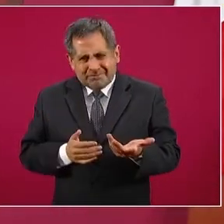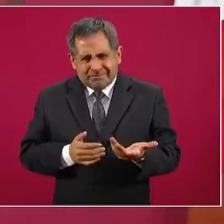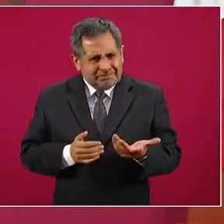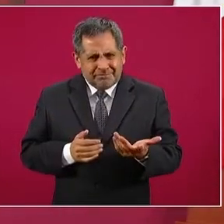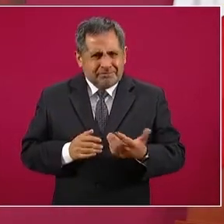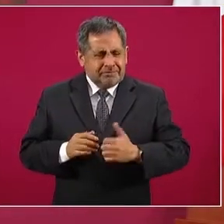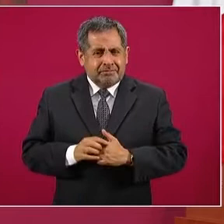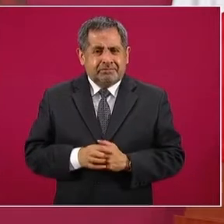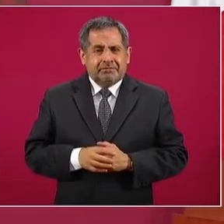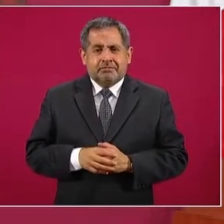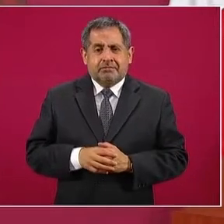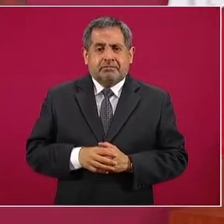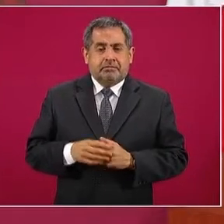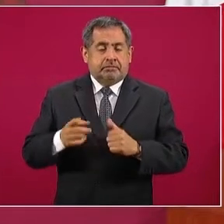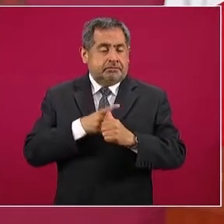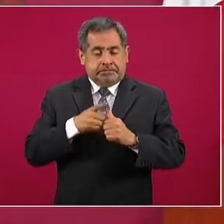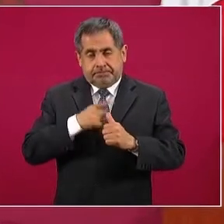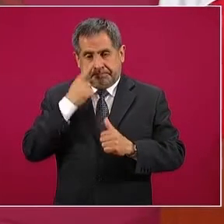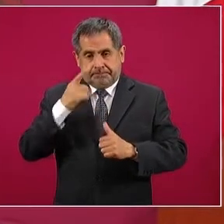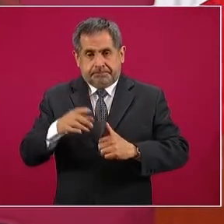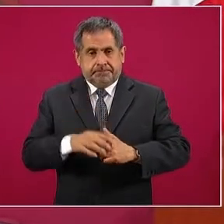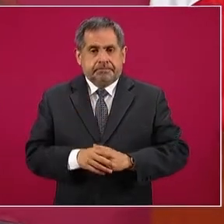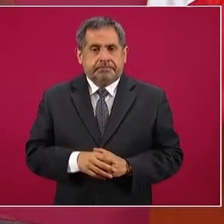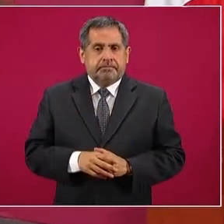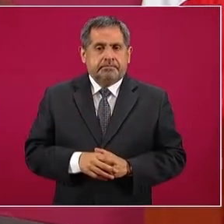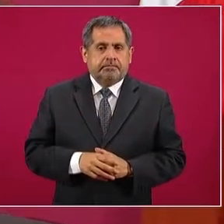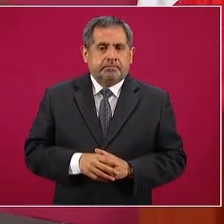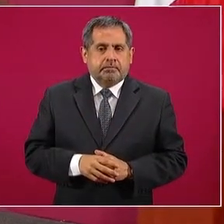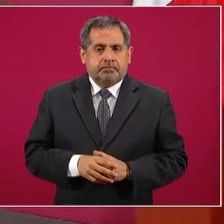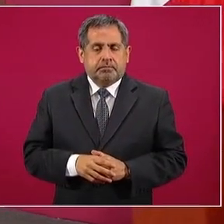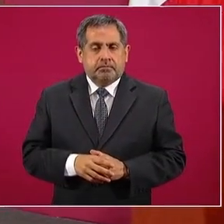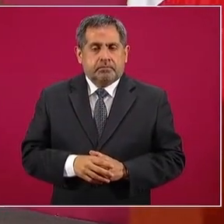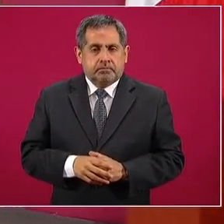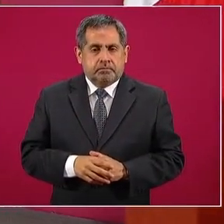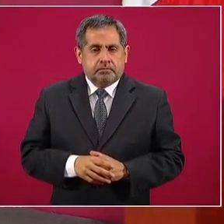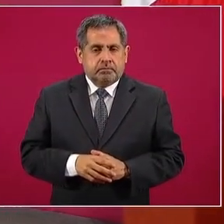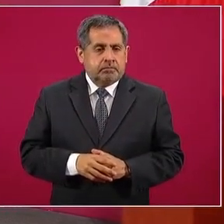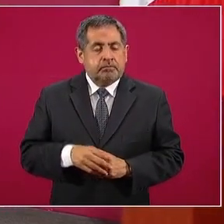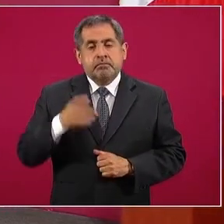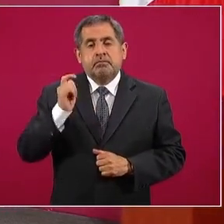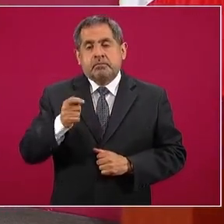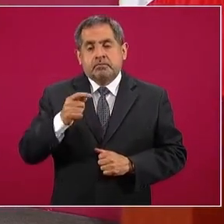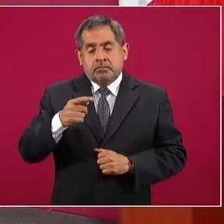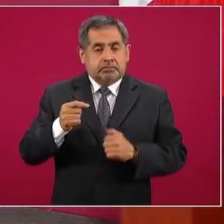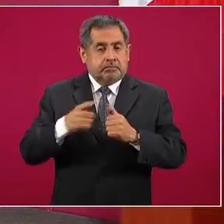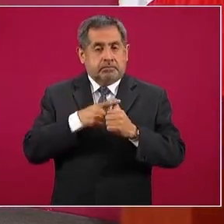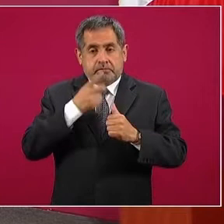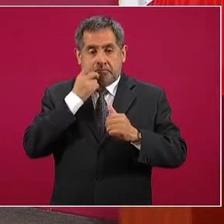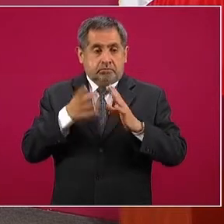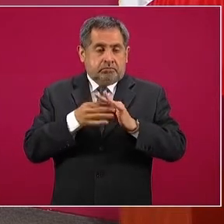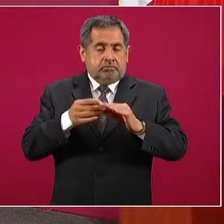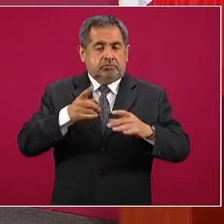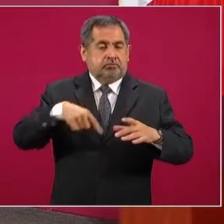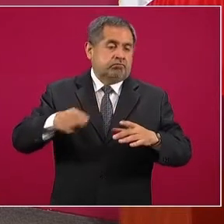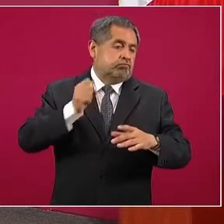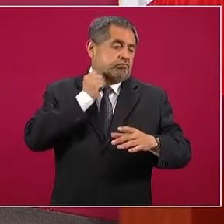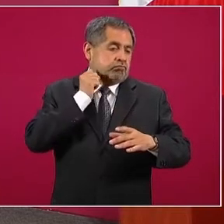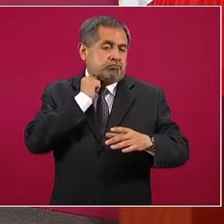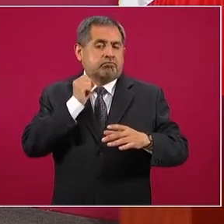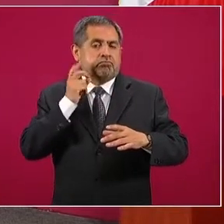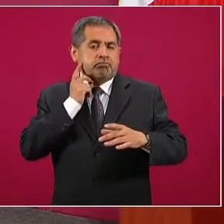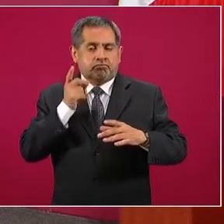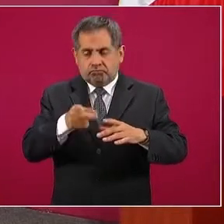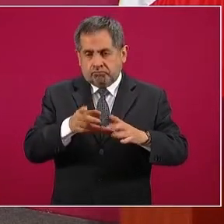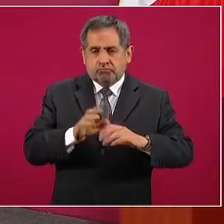Primero, primero se argumentó que iban a entrar senadores y que iban a entrar diputados,